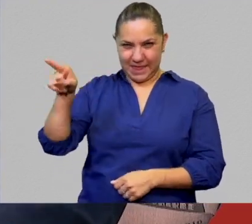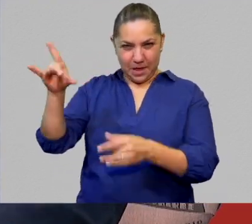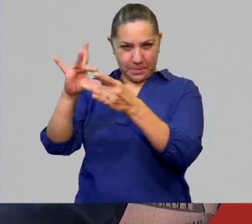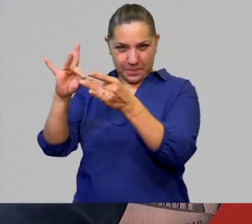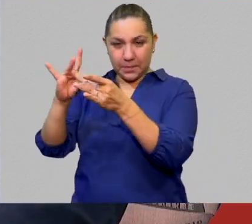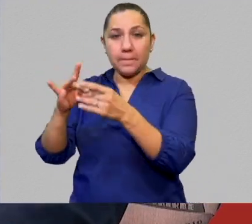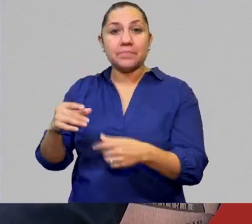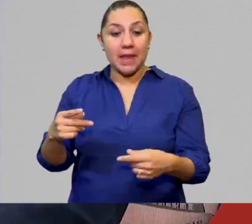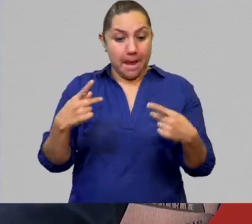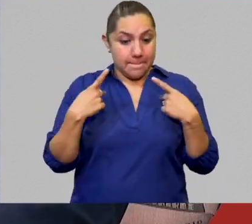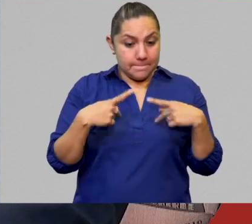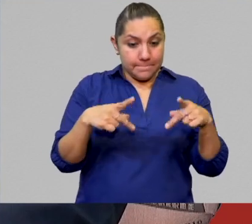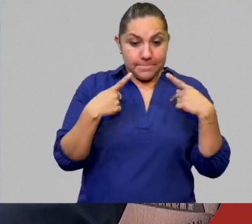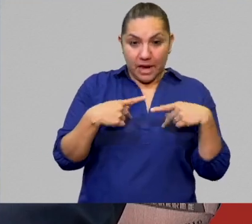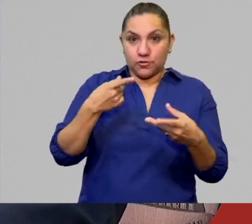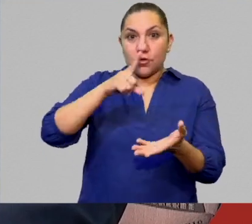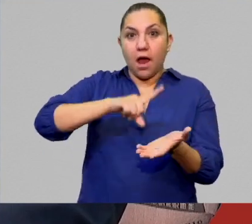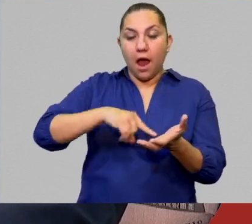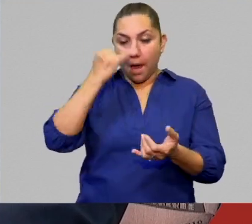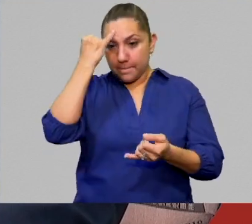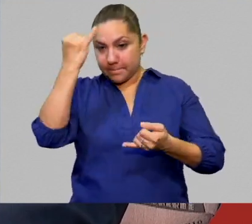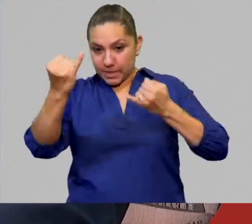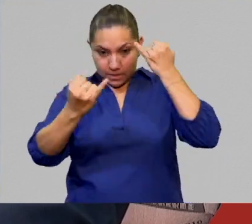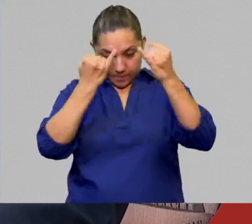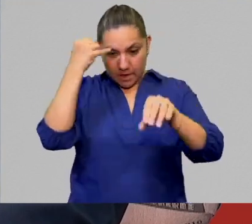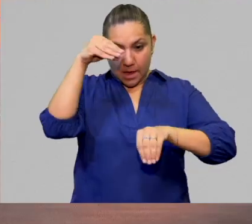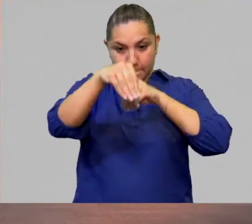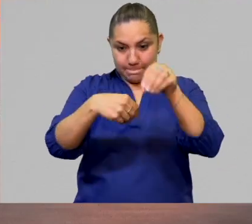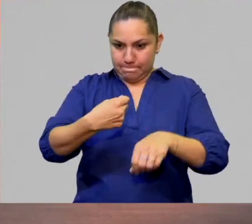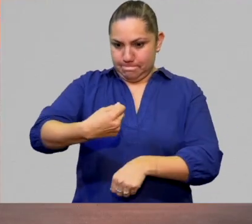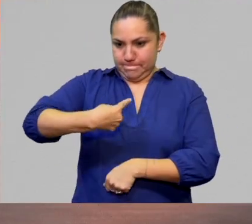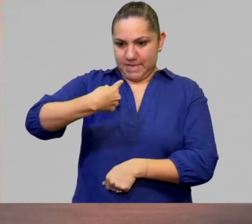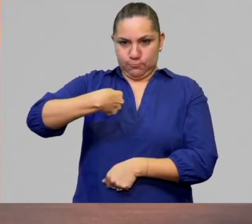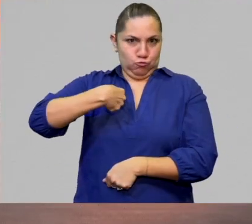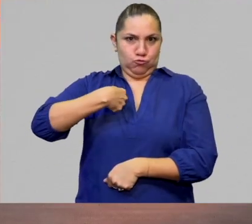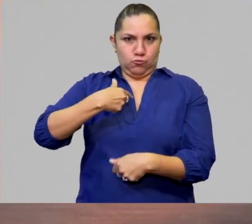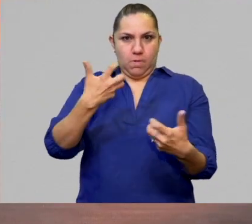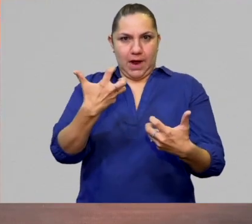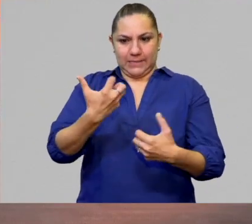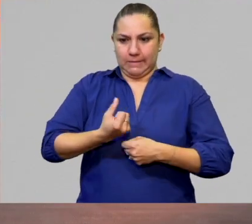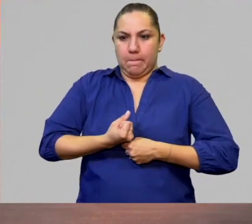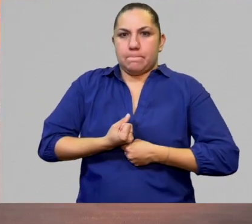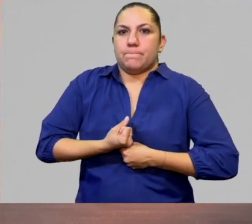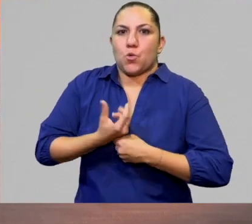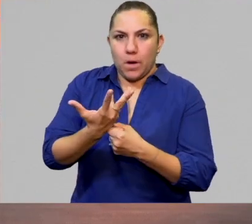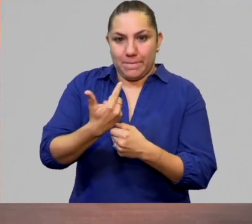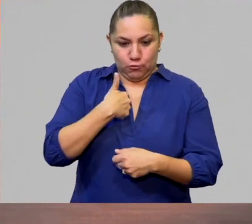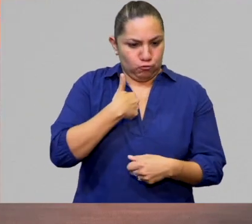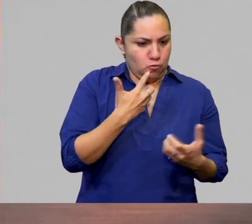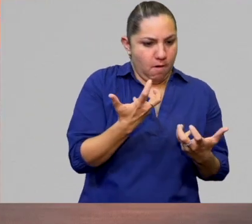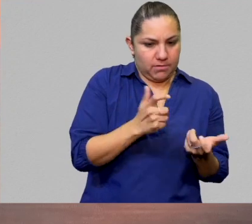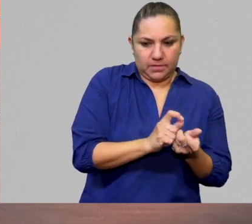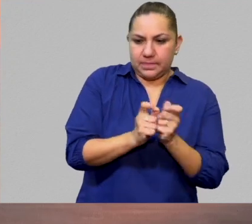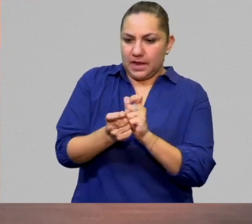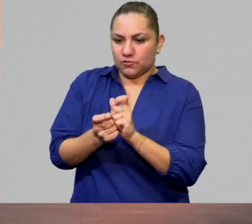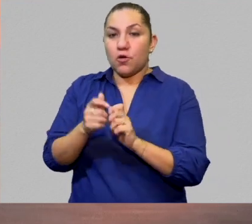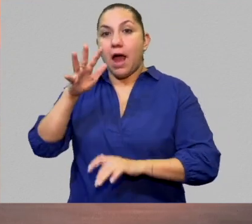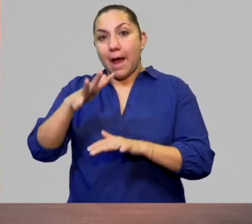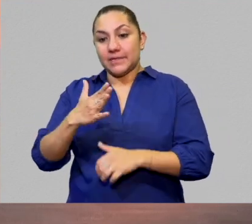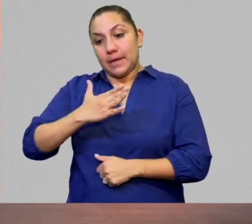creadores generalmente son sus propios traductores y escriben esta creación en